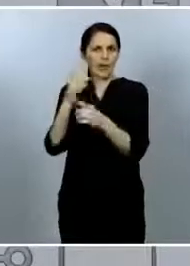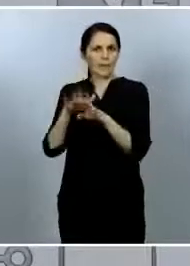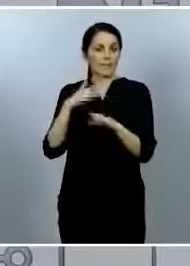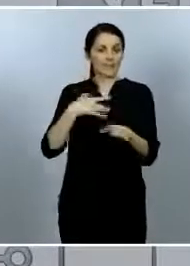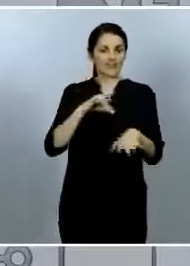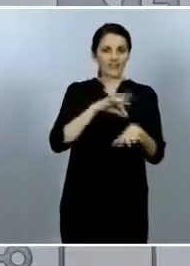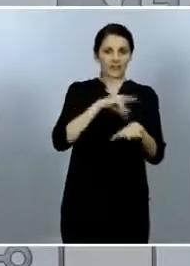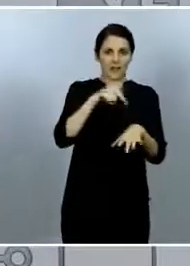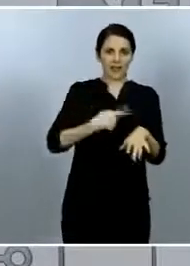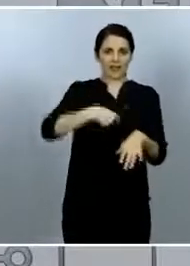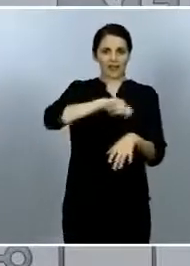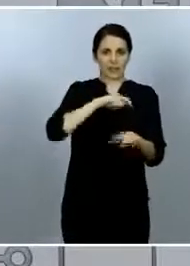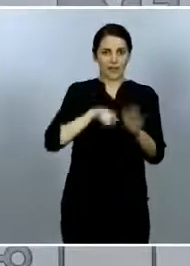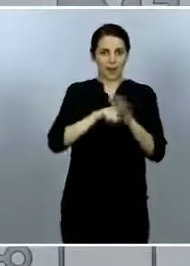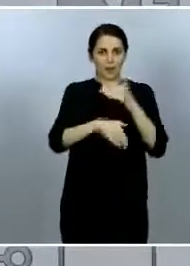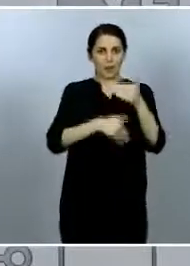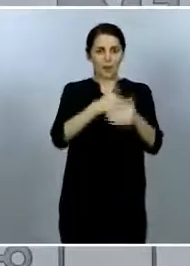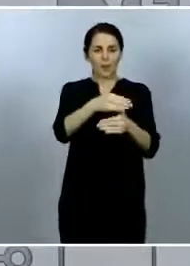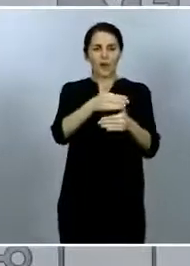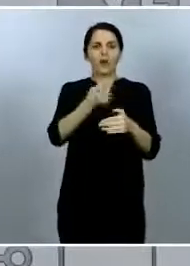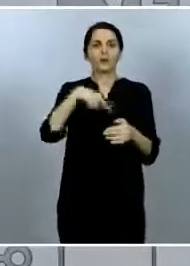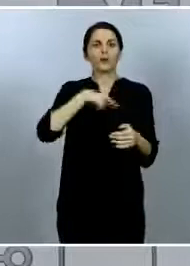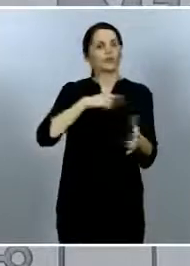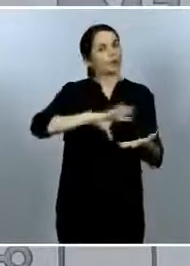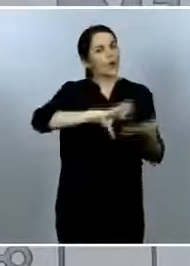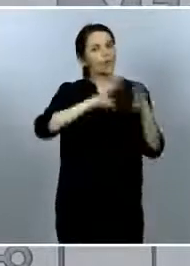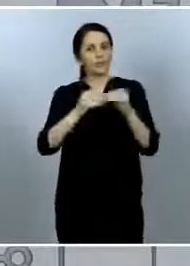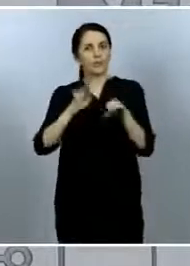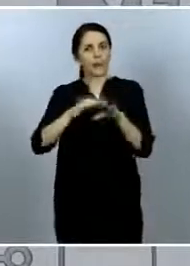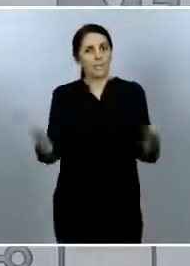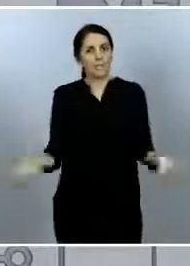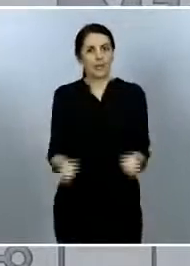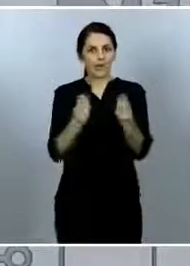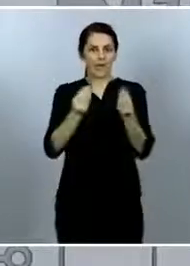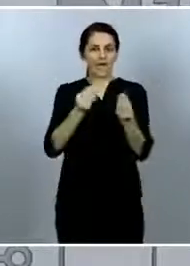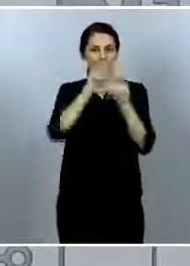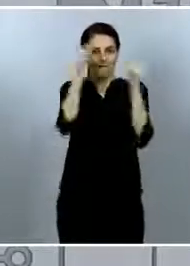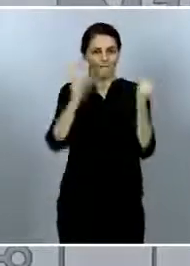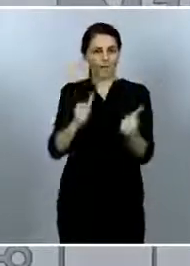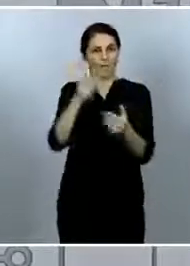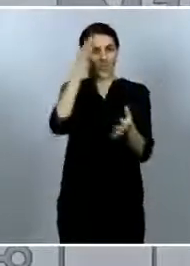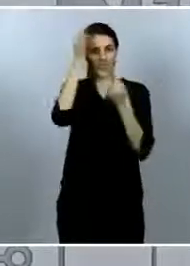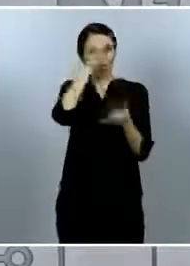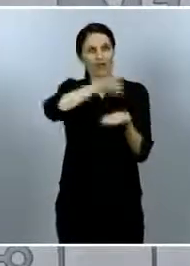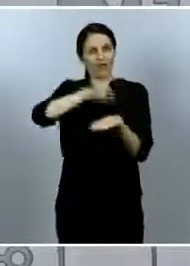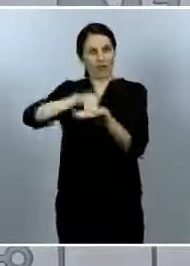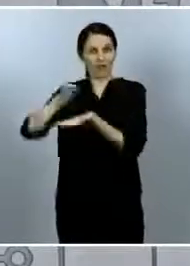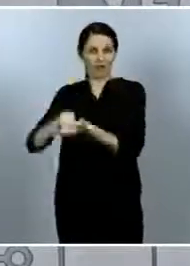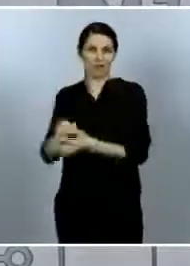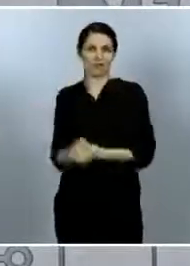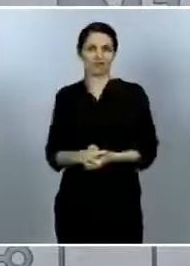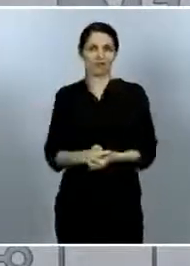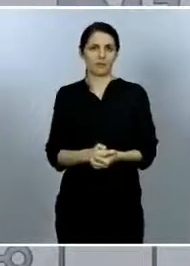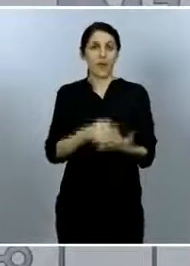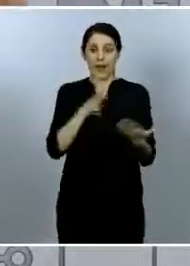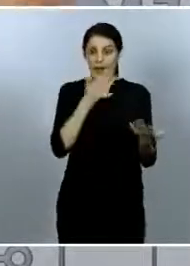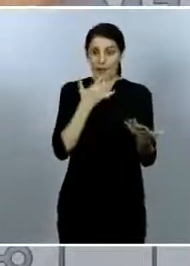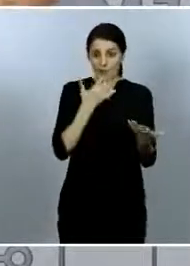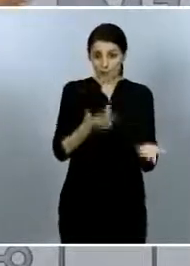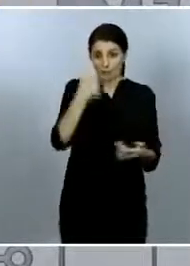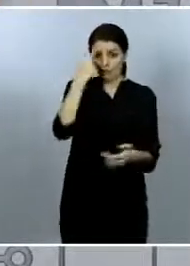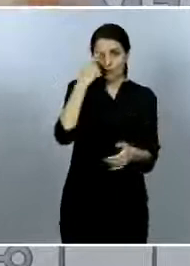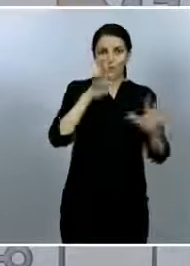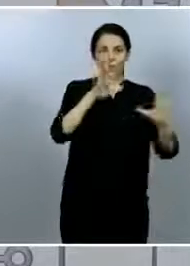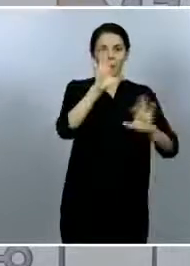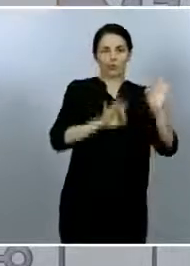tratando de mejorar nuestros datos ahora sabemos que estamos detectando probablemente bastante más de ese 10% 11-12